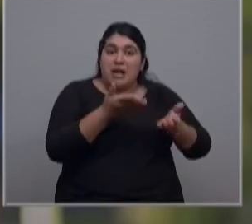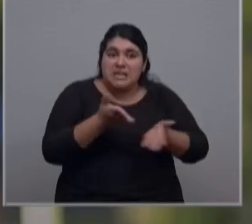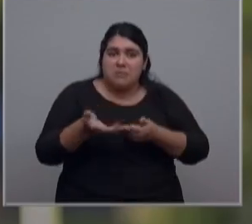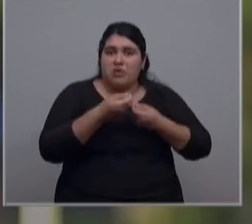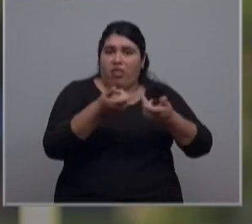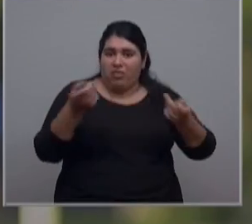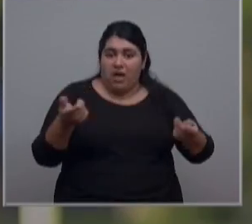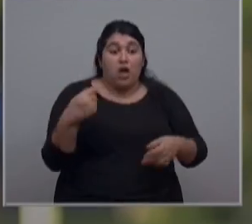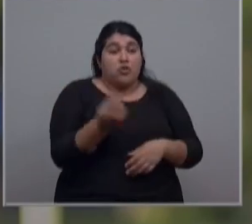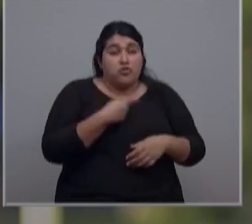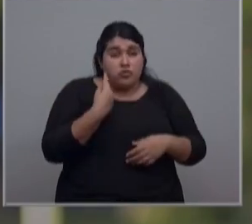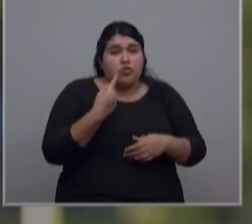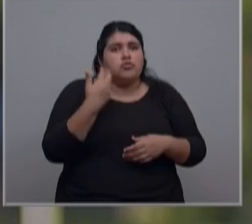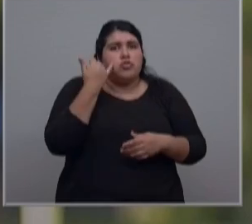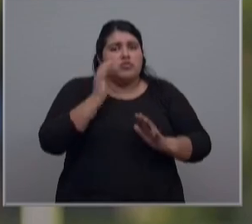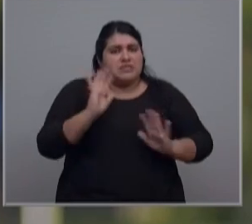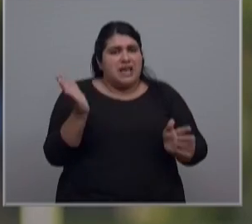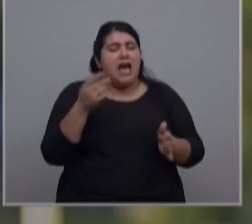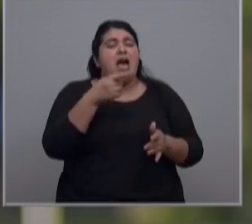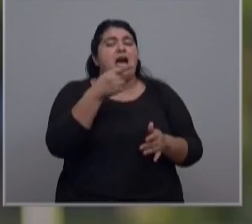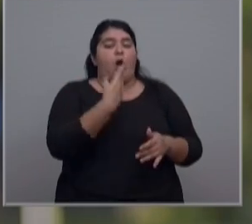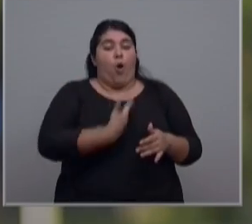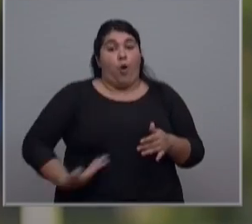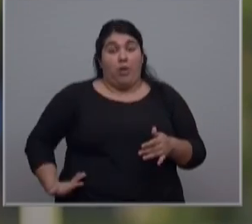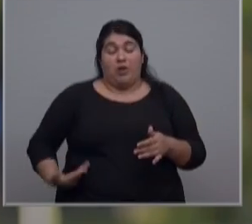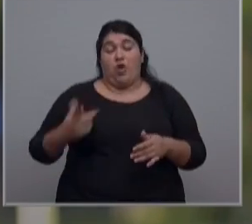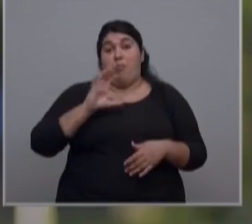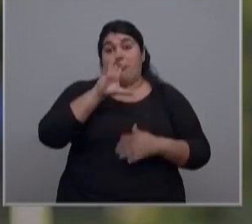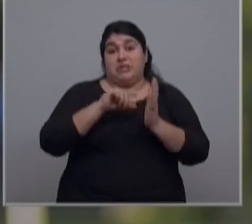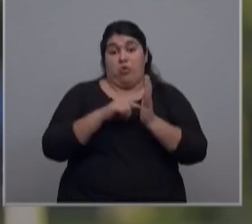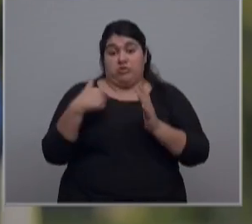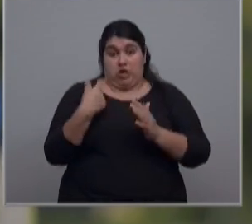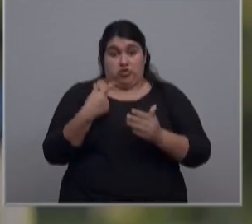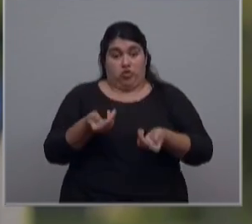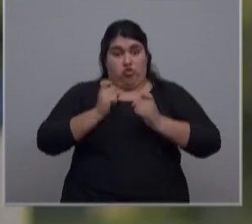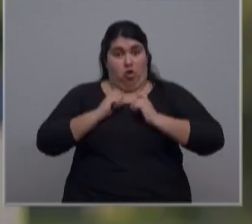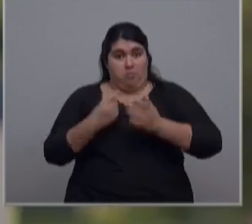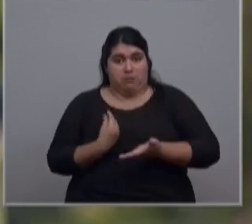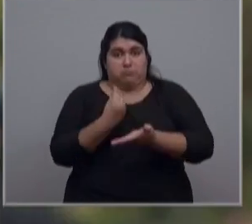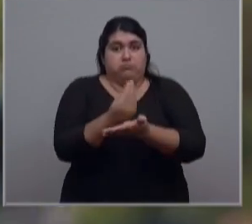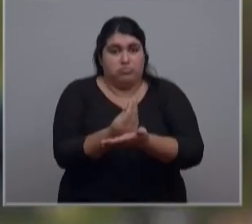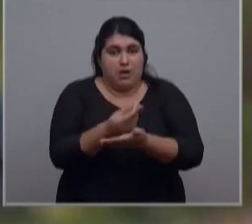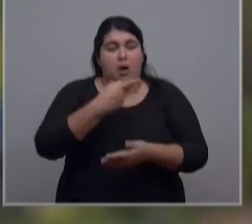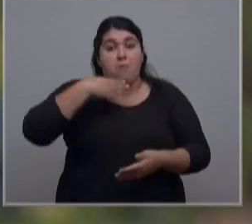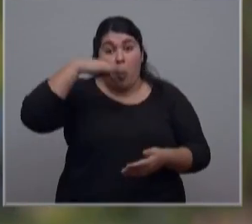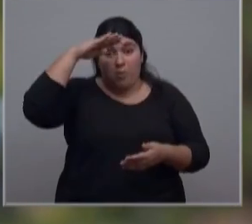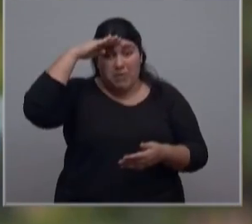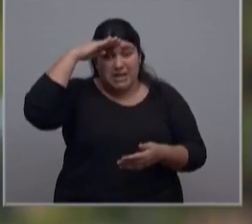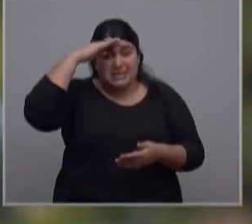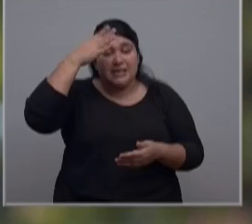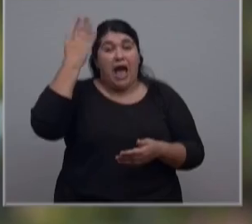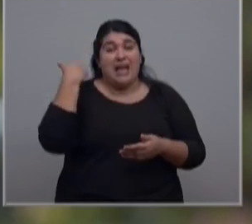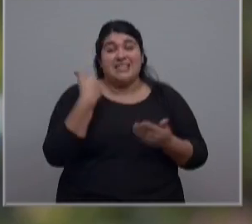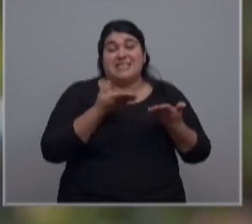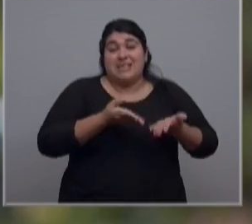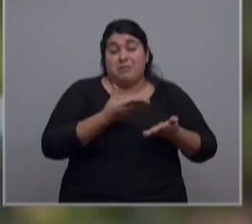nosotros recibimos el gobierno de la provincia de Buenos Aires, por mes en el servicio